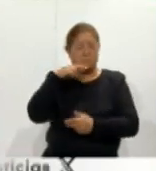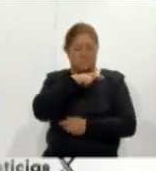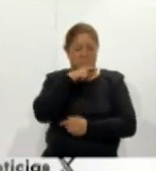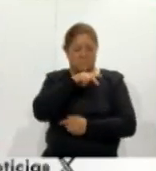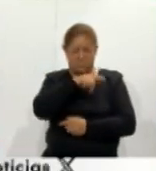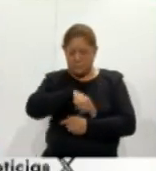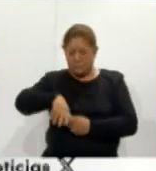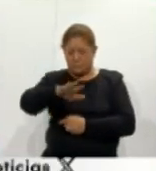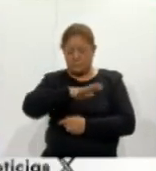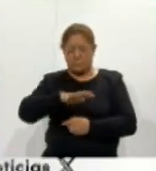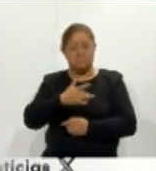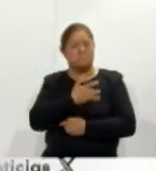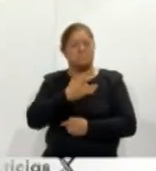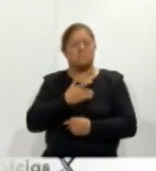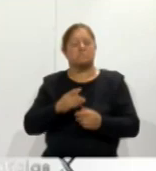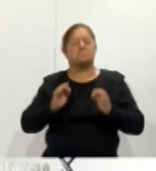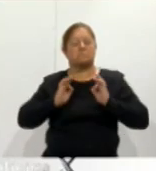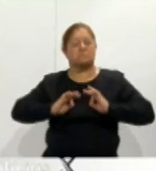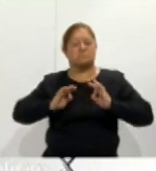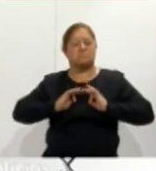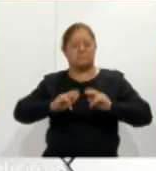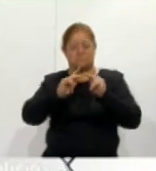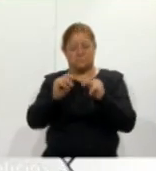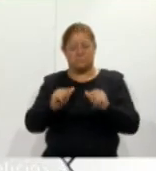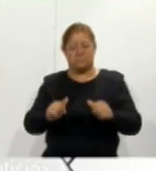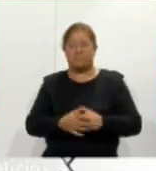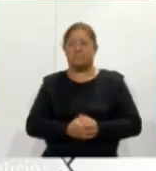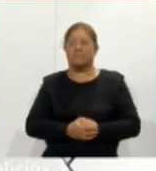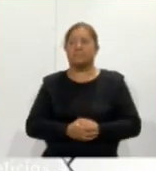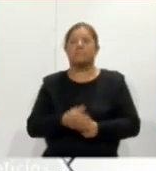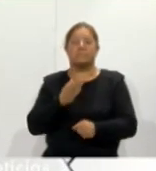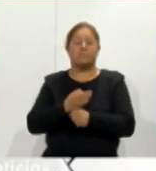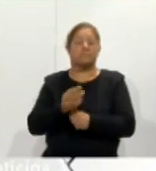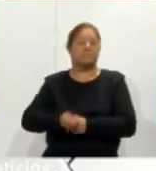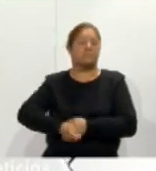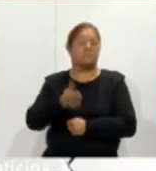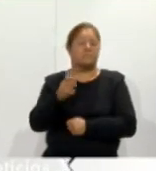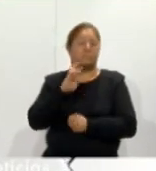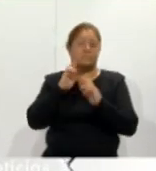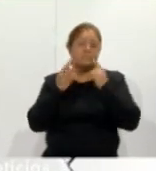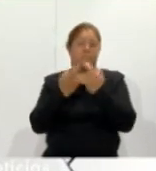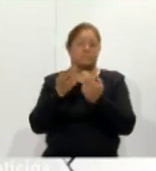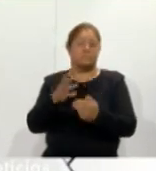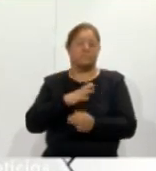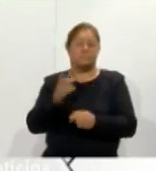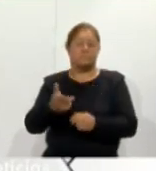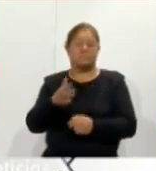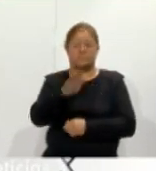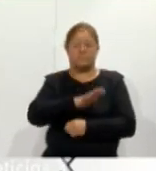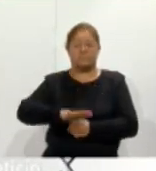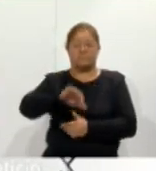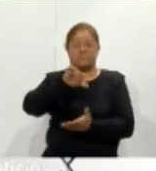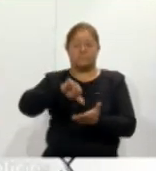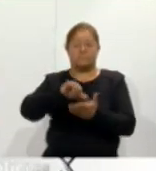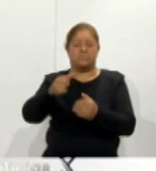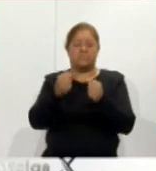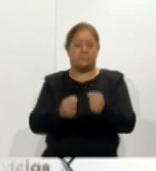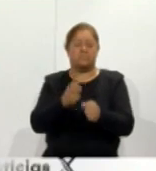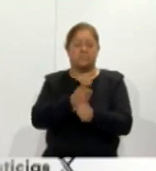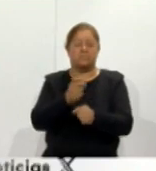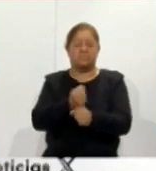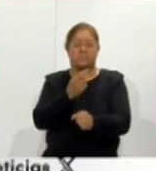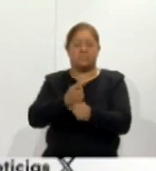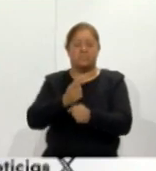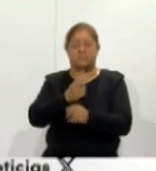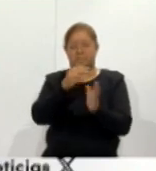generar un entorno de seguridad y paz social. Esta primera reunión regional de la Zona Centro de Secretarias y Secretarios de Seguridad Pública